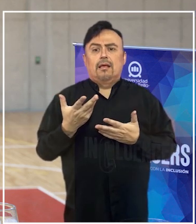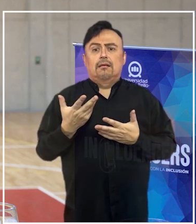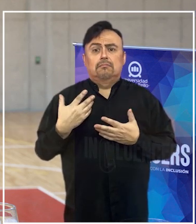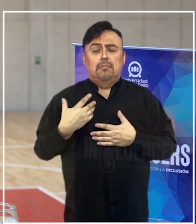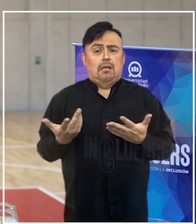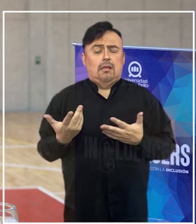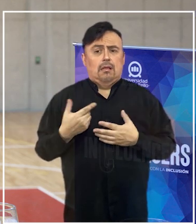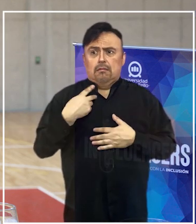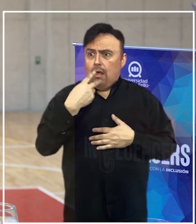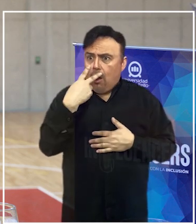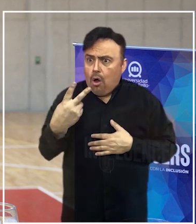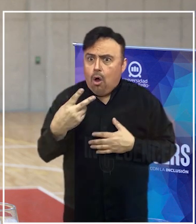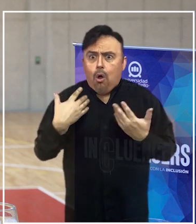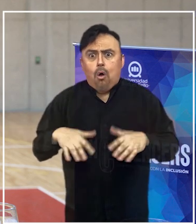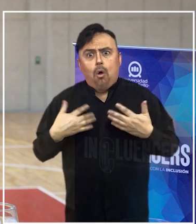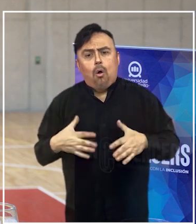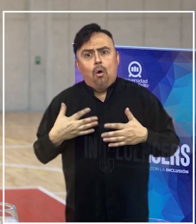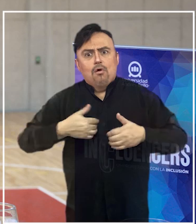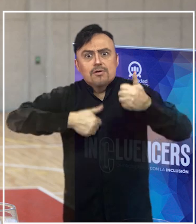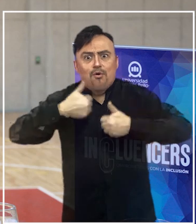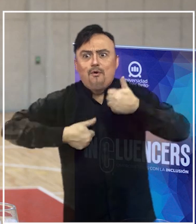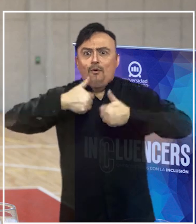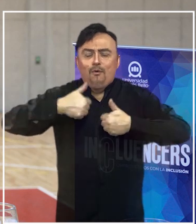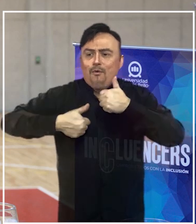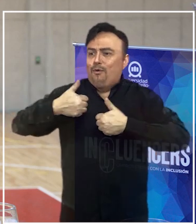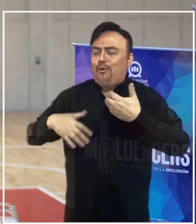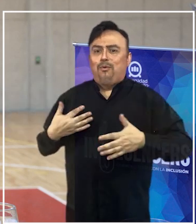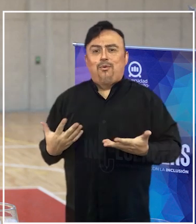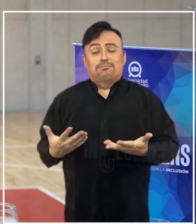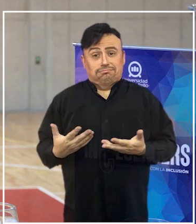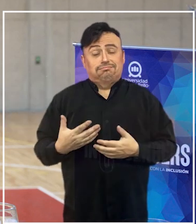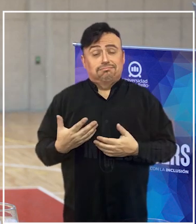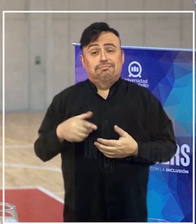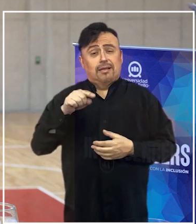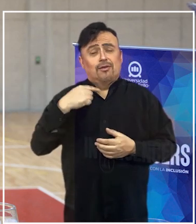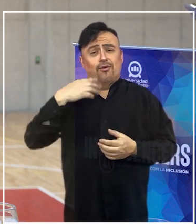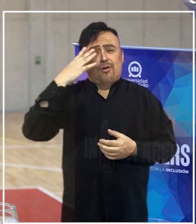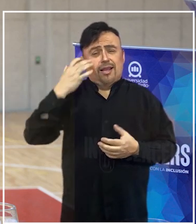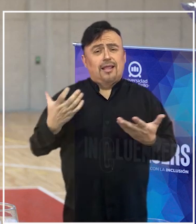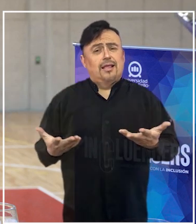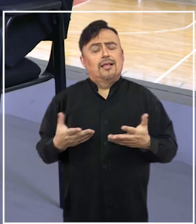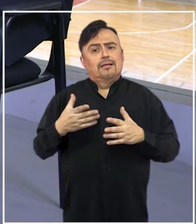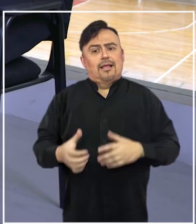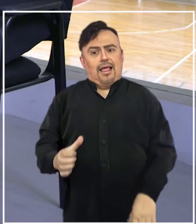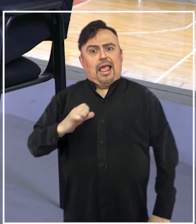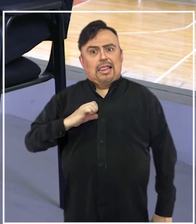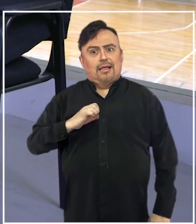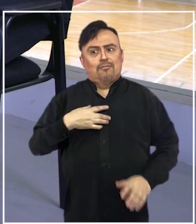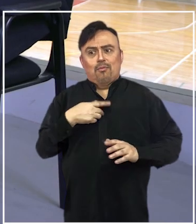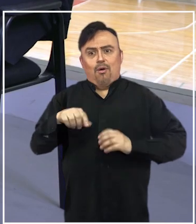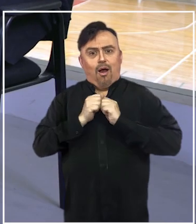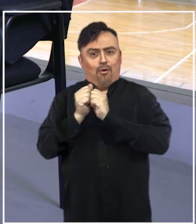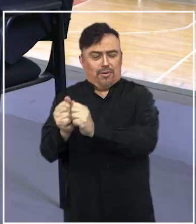súper atractivo, muy competitivo y creo que también es muy estimulante poder acompañarlo.